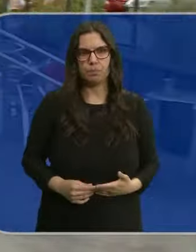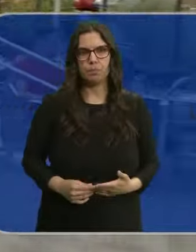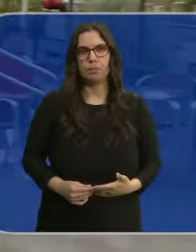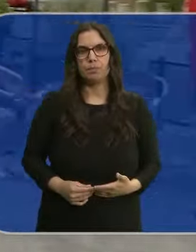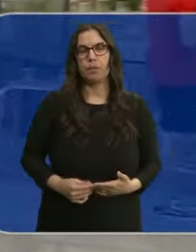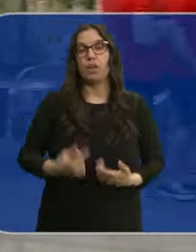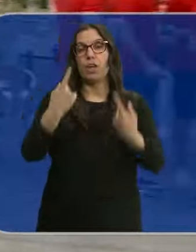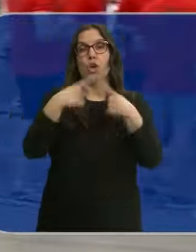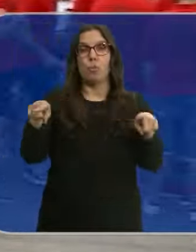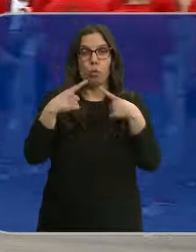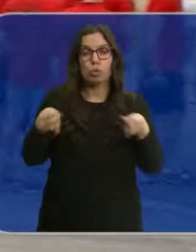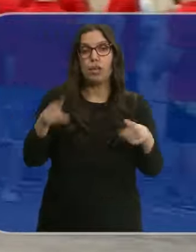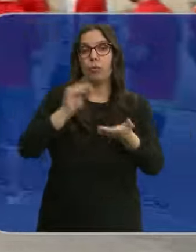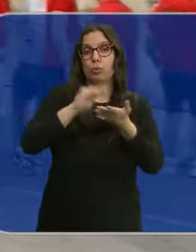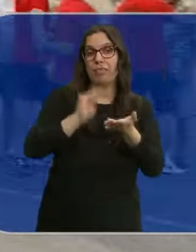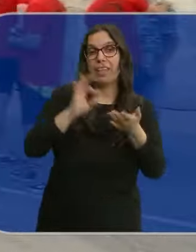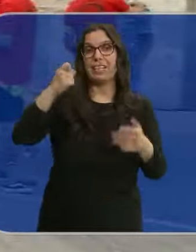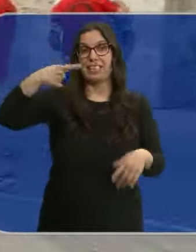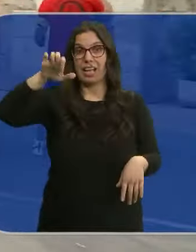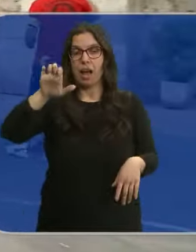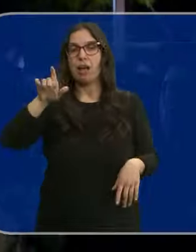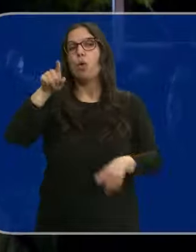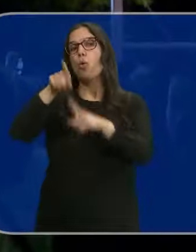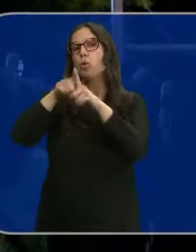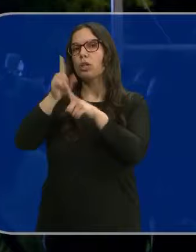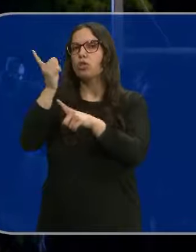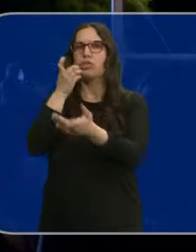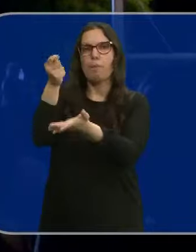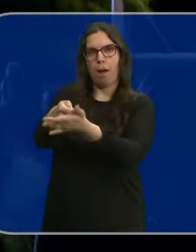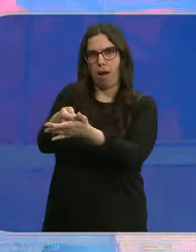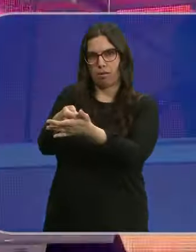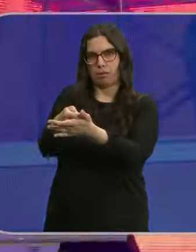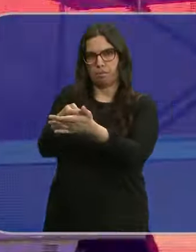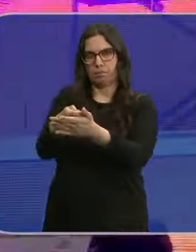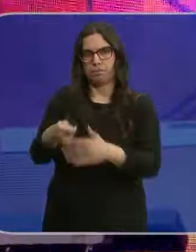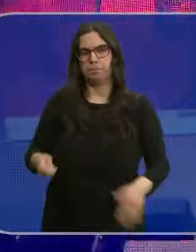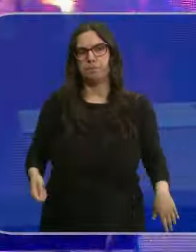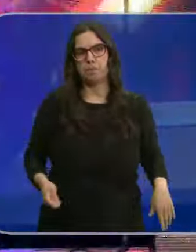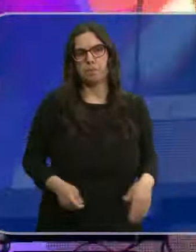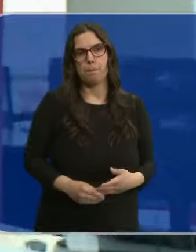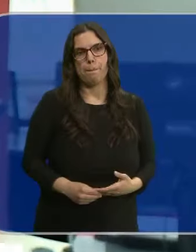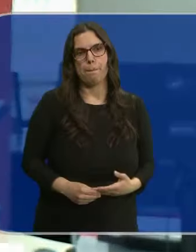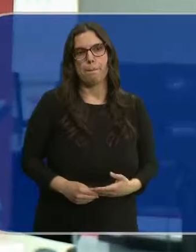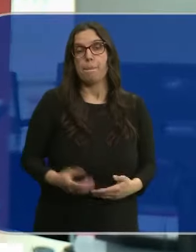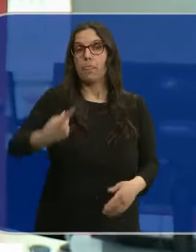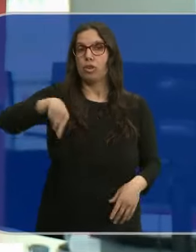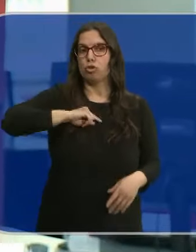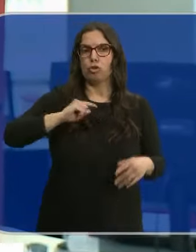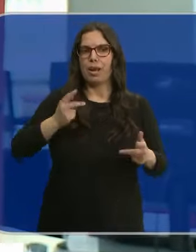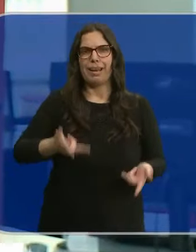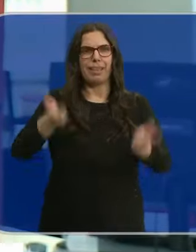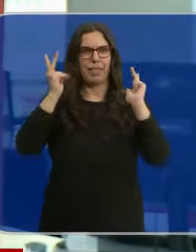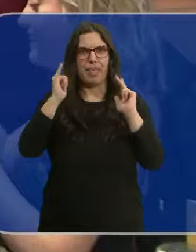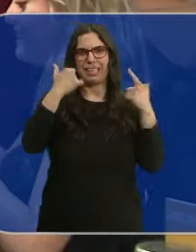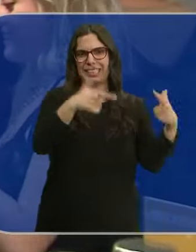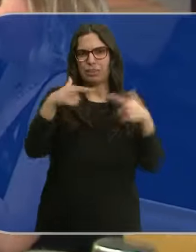El repertorio musical o audiovisual de la SGAE solo se puede utilizar si se paga una licencia. Bueno, nosotros tenemos licencias para